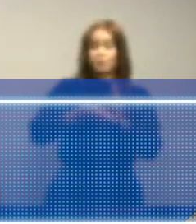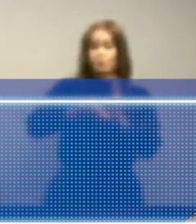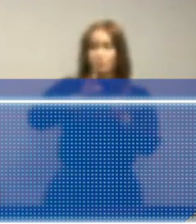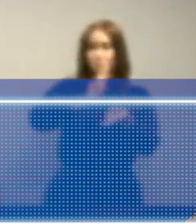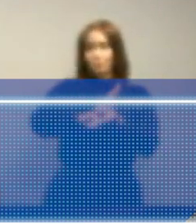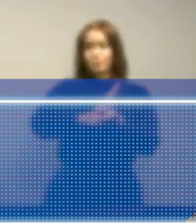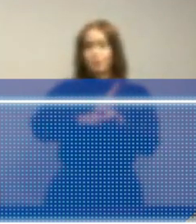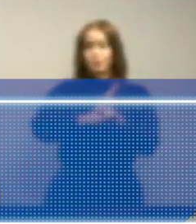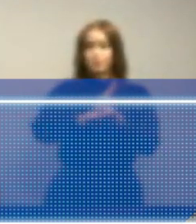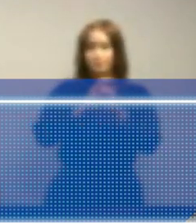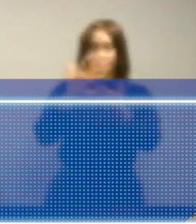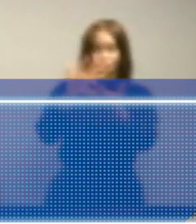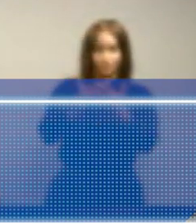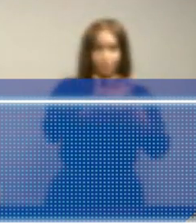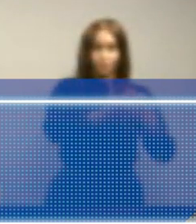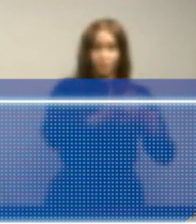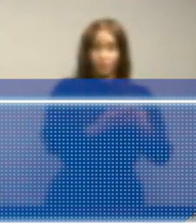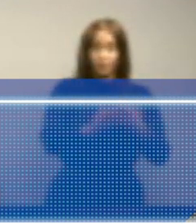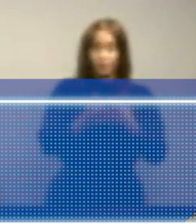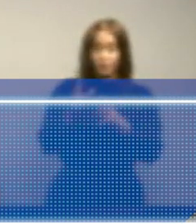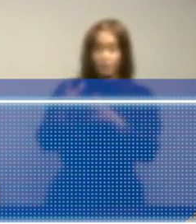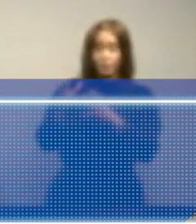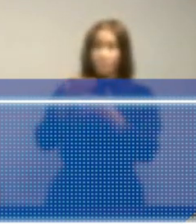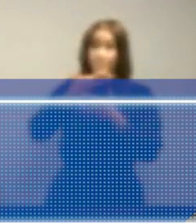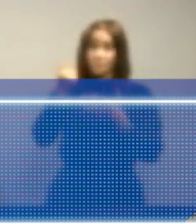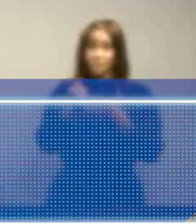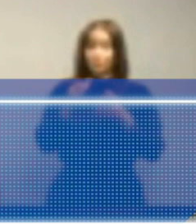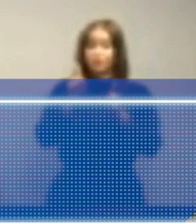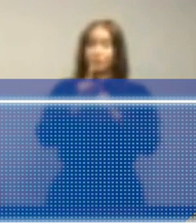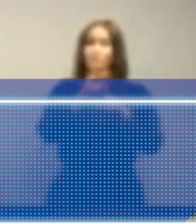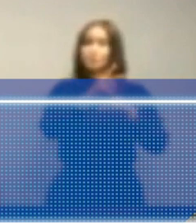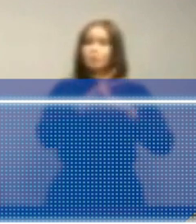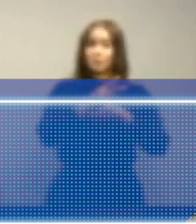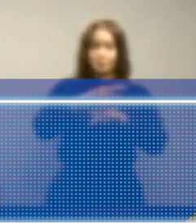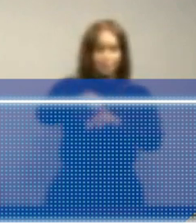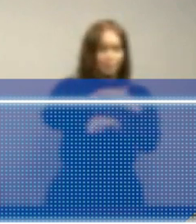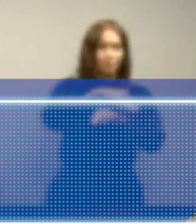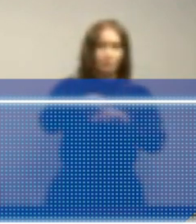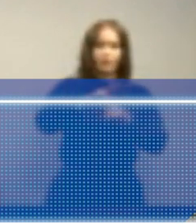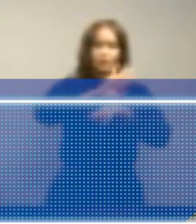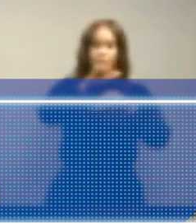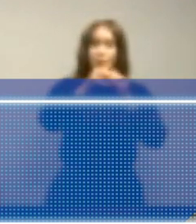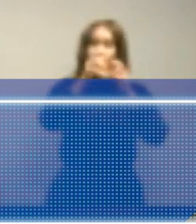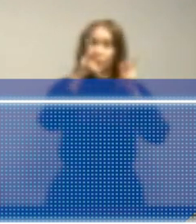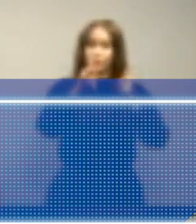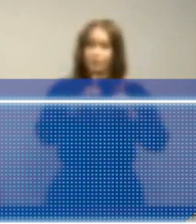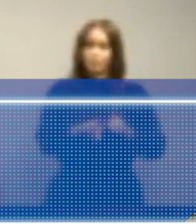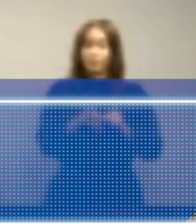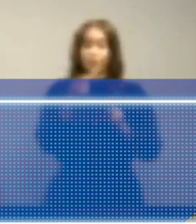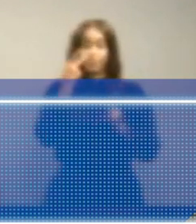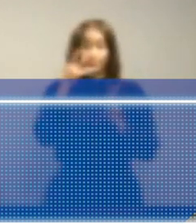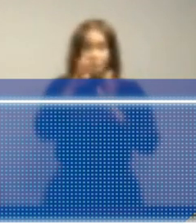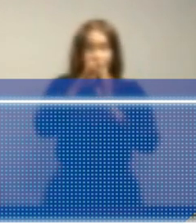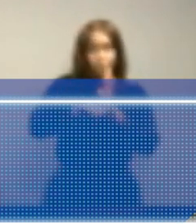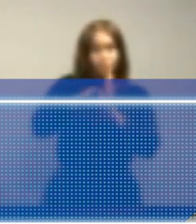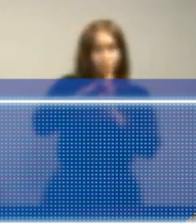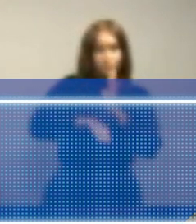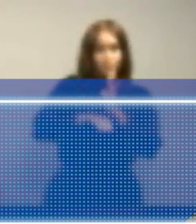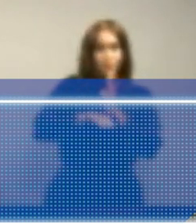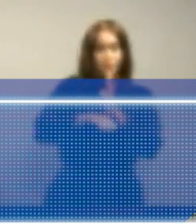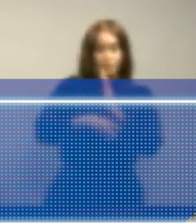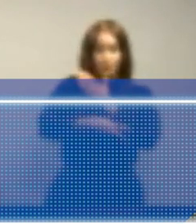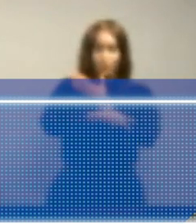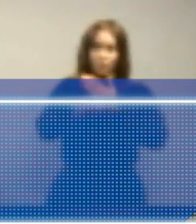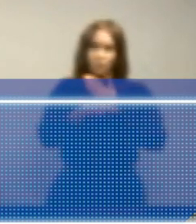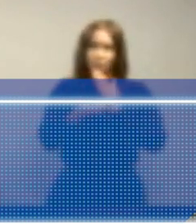objetivo de contribuir a la seguridad ciudadana, que acaba de leer el consultor, y para la disminución de la criminalidad, el respeto a